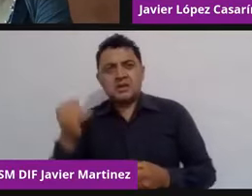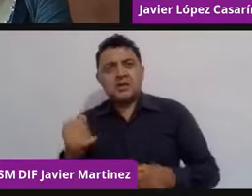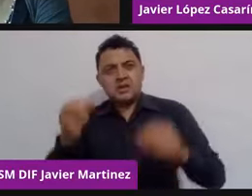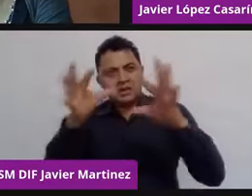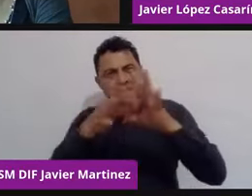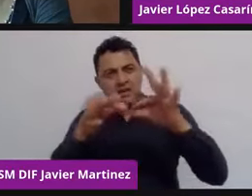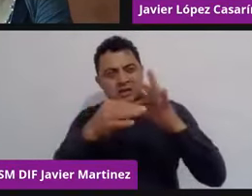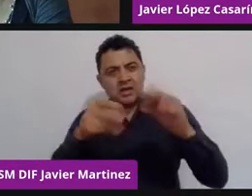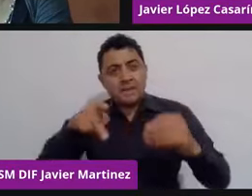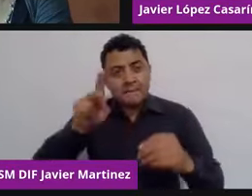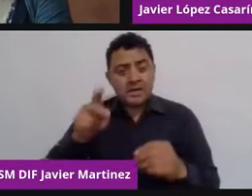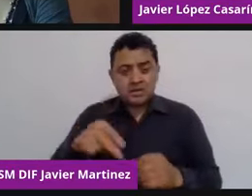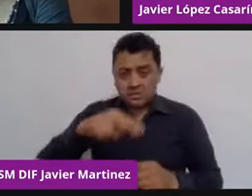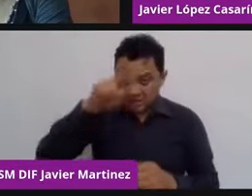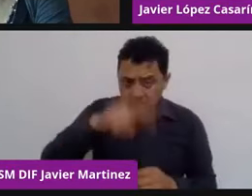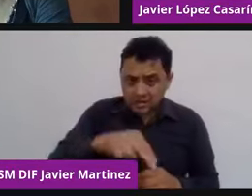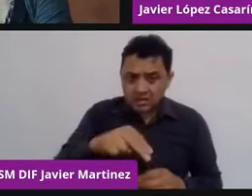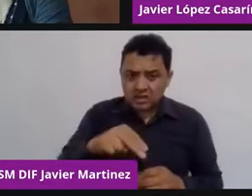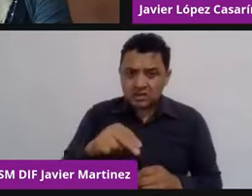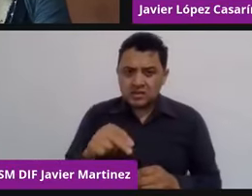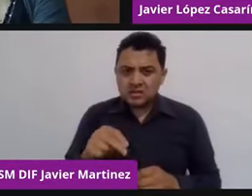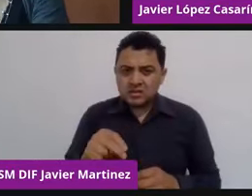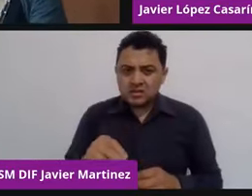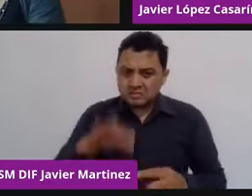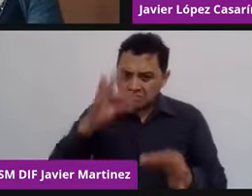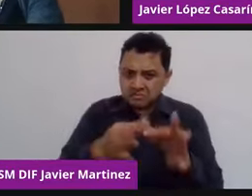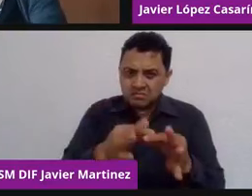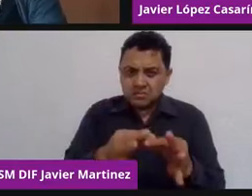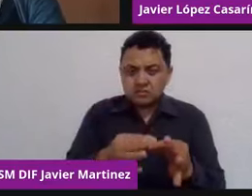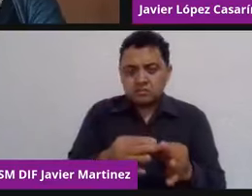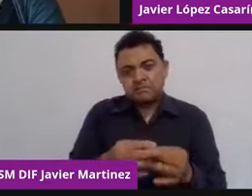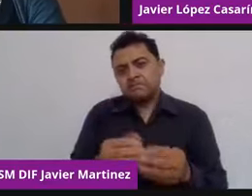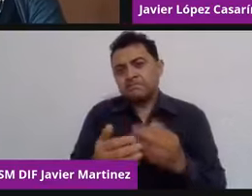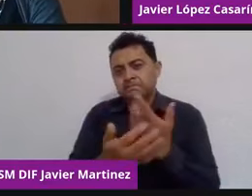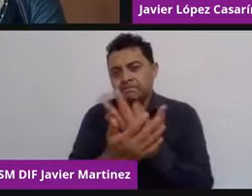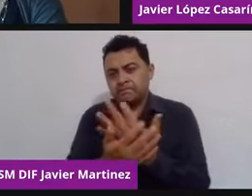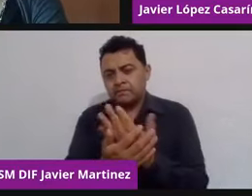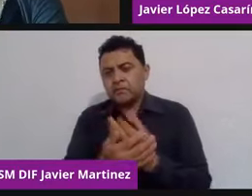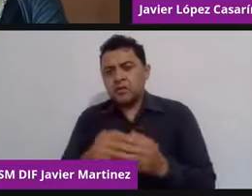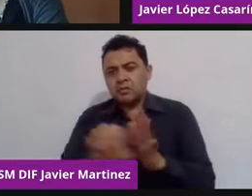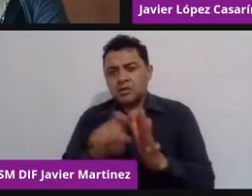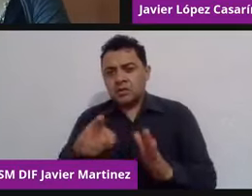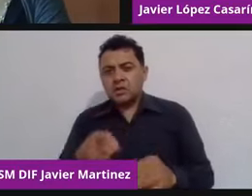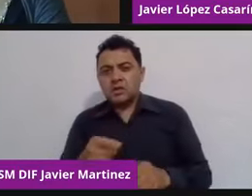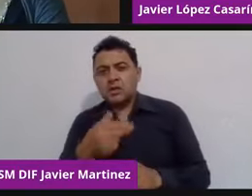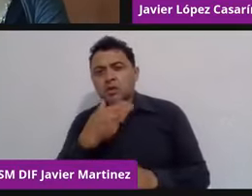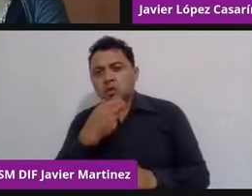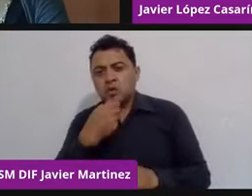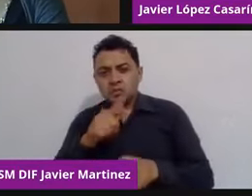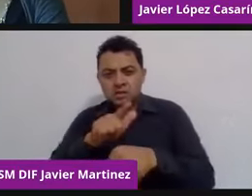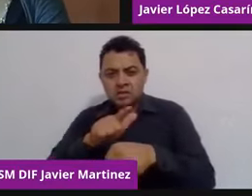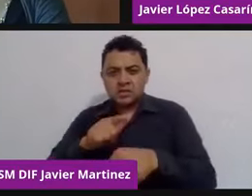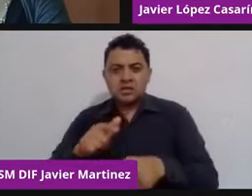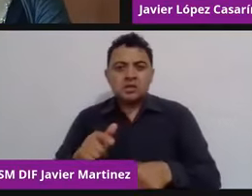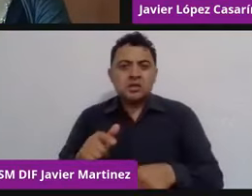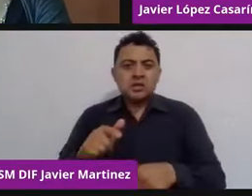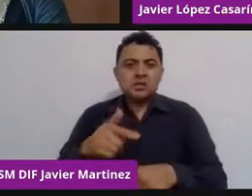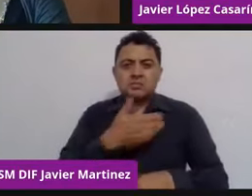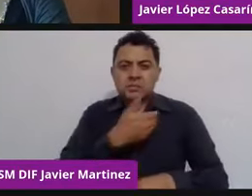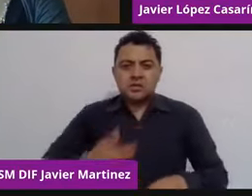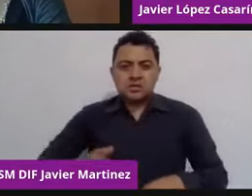repente es discurso de un líder de un país. Entonces, ahí está. Los retos van a ser bastantes.